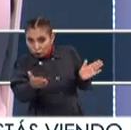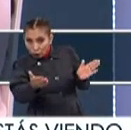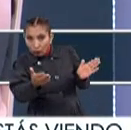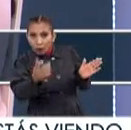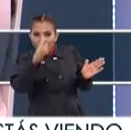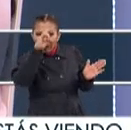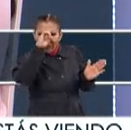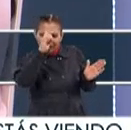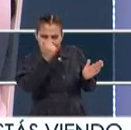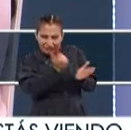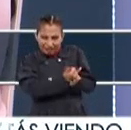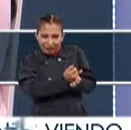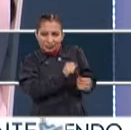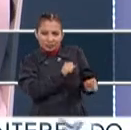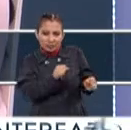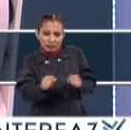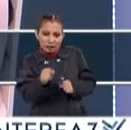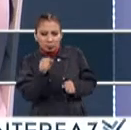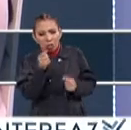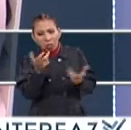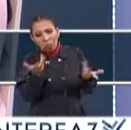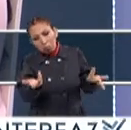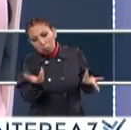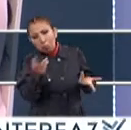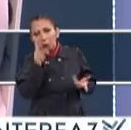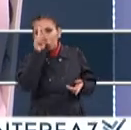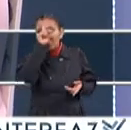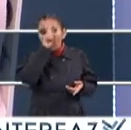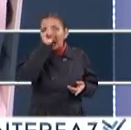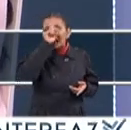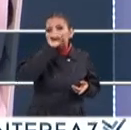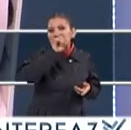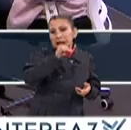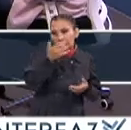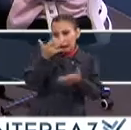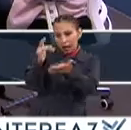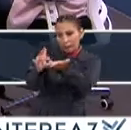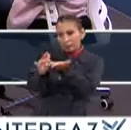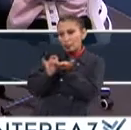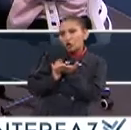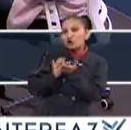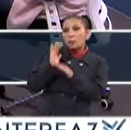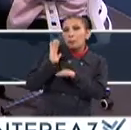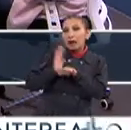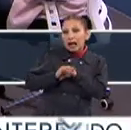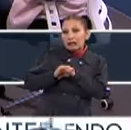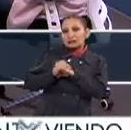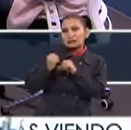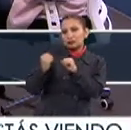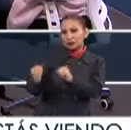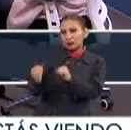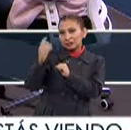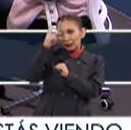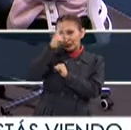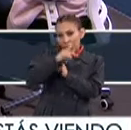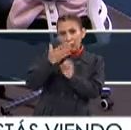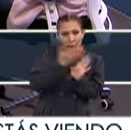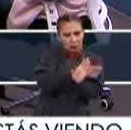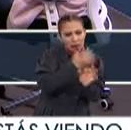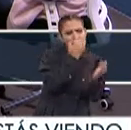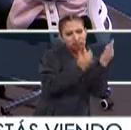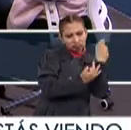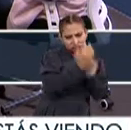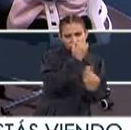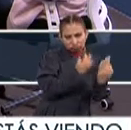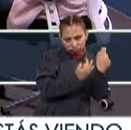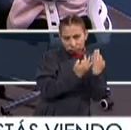traumático, como lo es un sismo Lo que se sugiere sí es pedir un apoyo de mayor intensidad Al que ya se haya recibido las